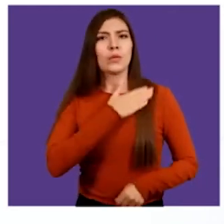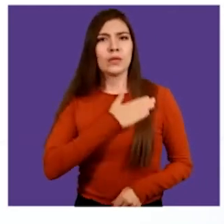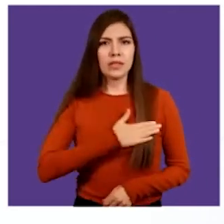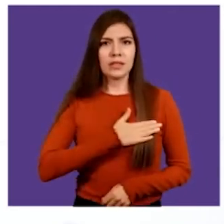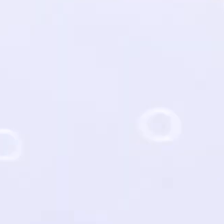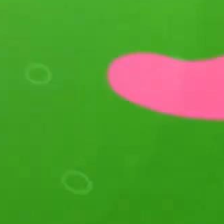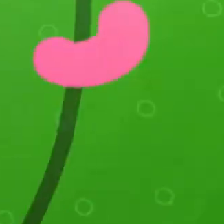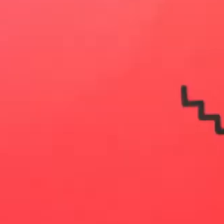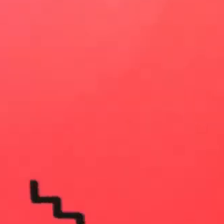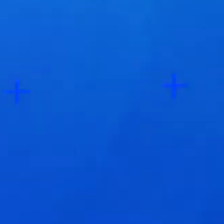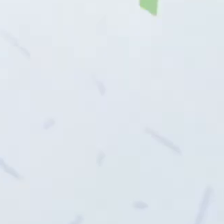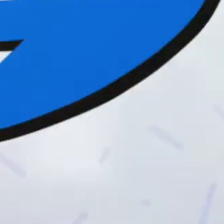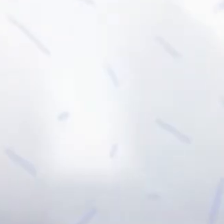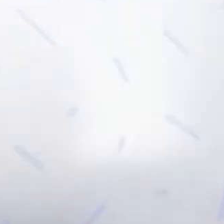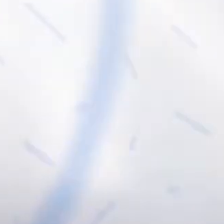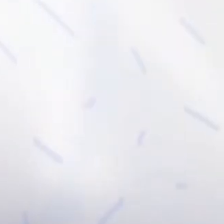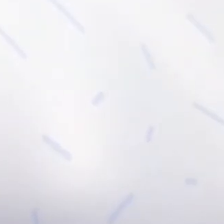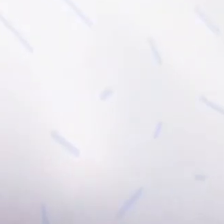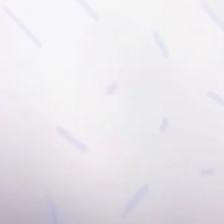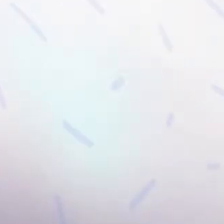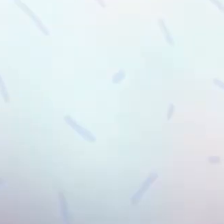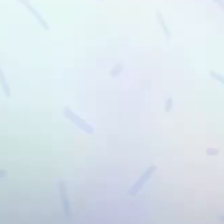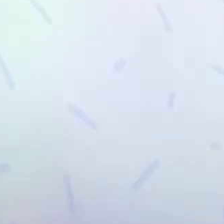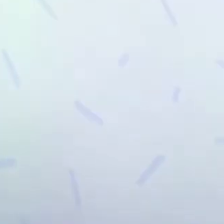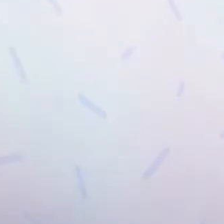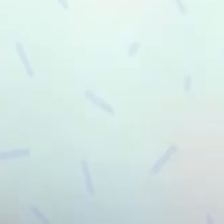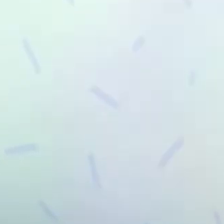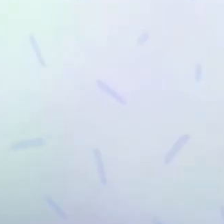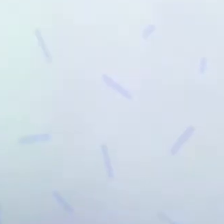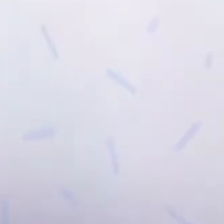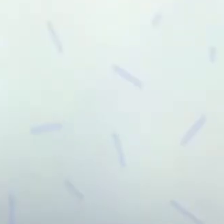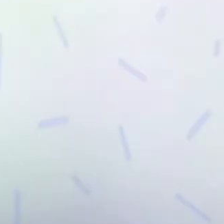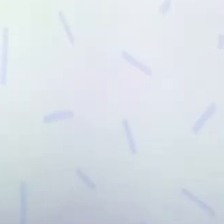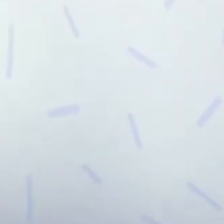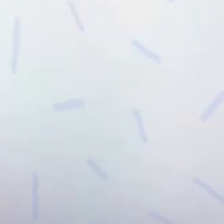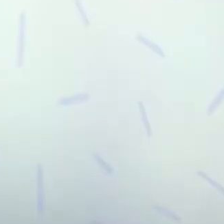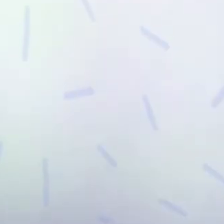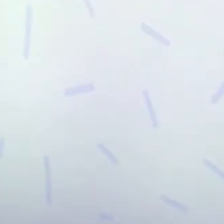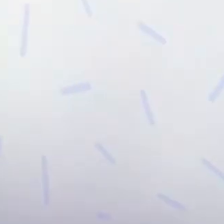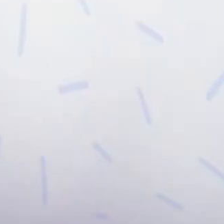próxima! Conoce tus derechos y activa tu fuerza. ¡Suprema Corte!